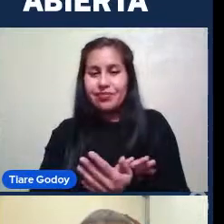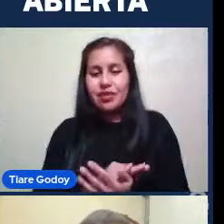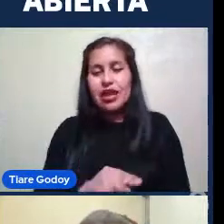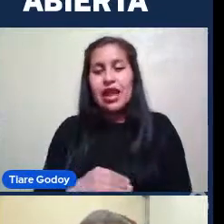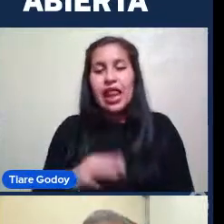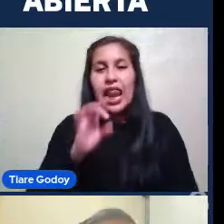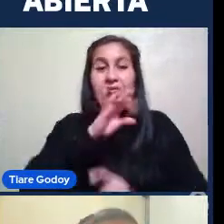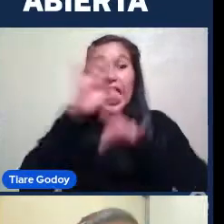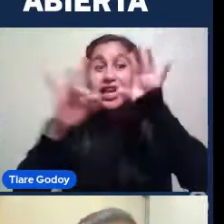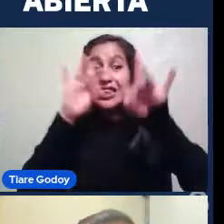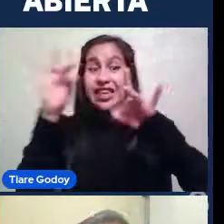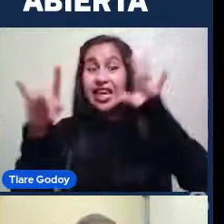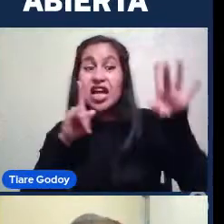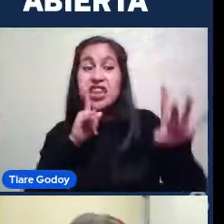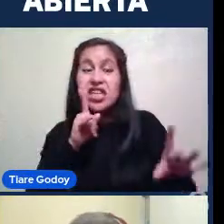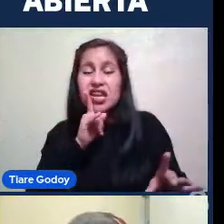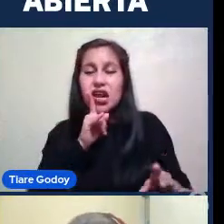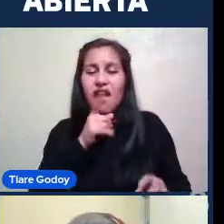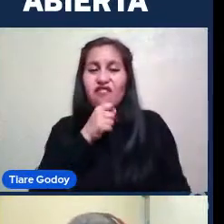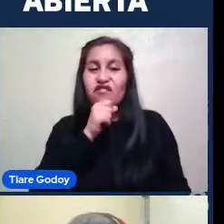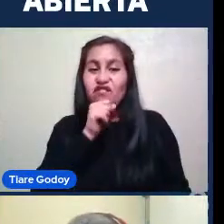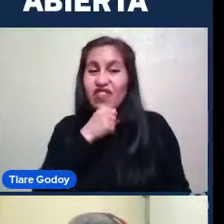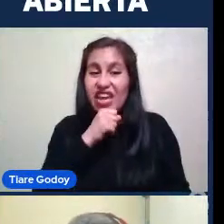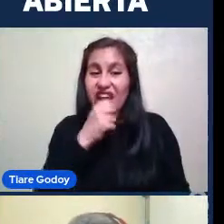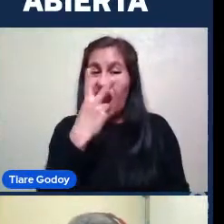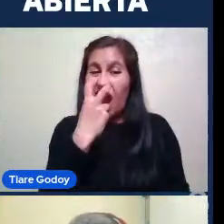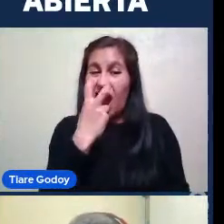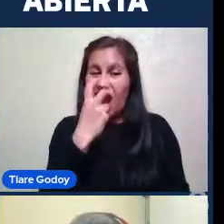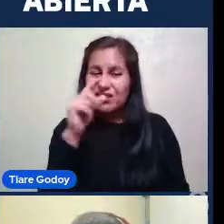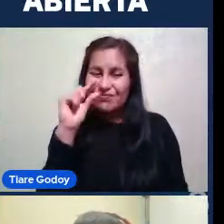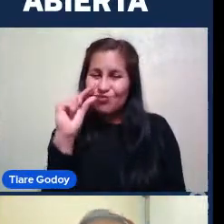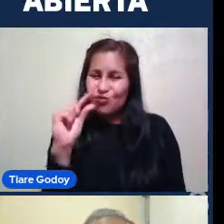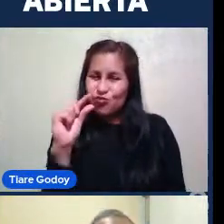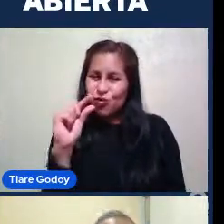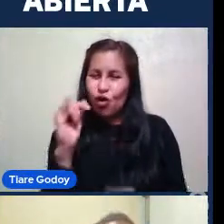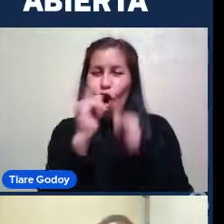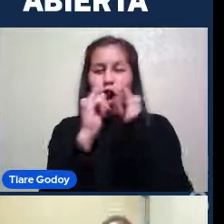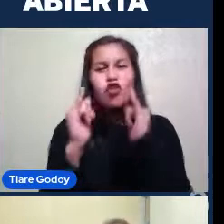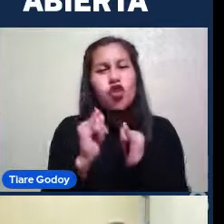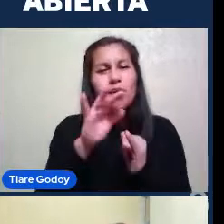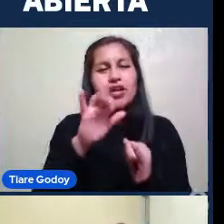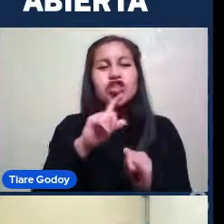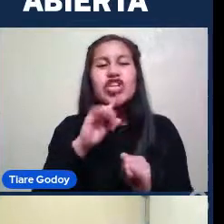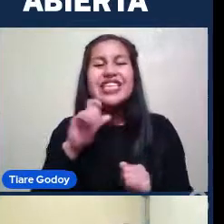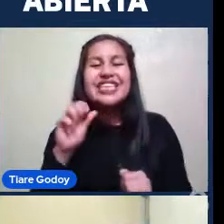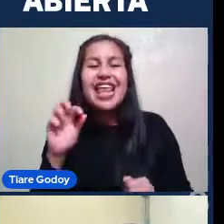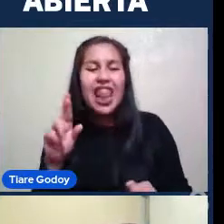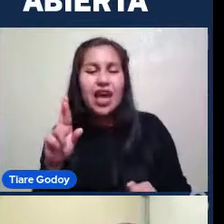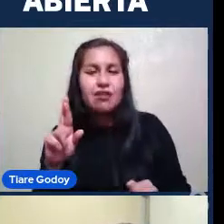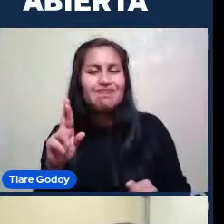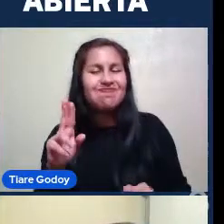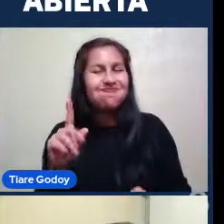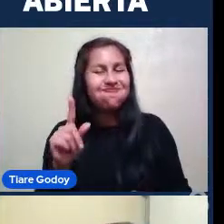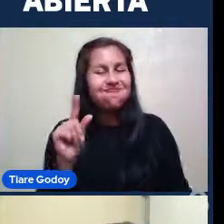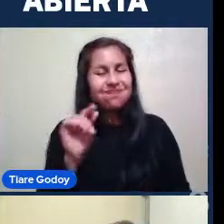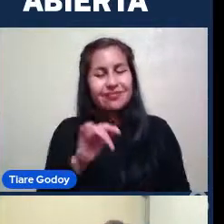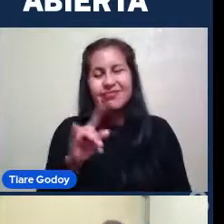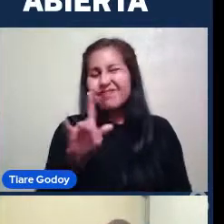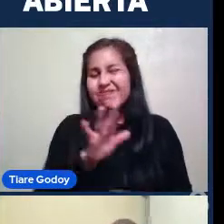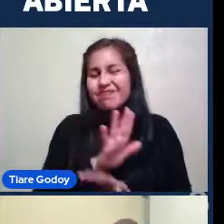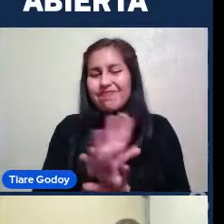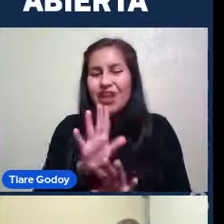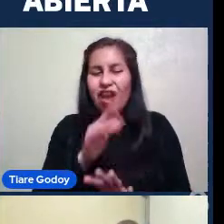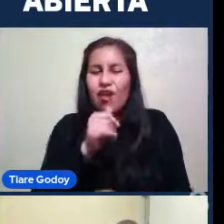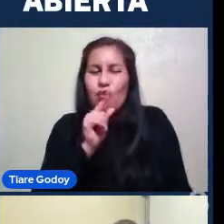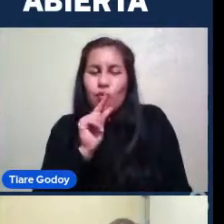viejas Porque no tienen gas Y por lo tanto No tienen formación Estelar Reciente Así que formó Su última generación De estrellas